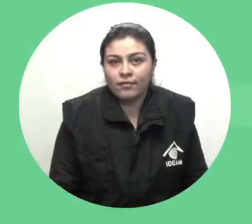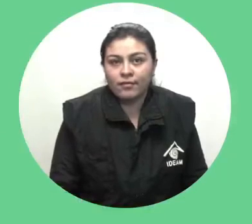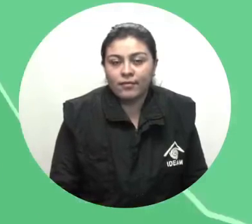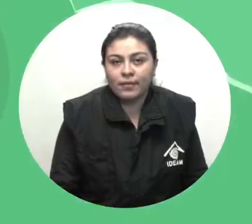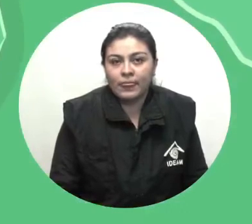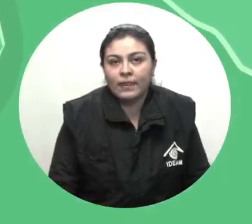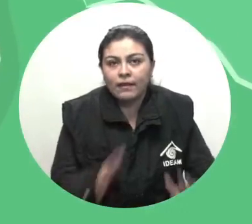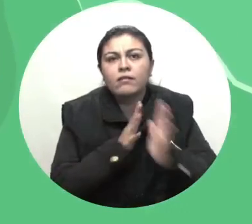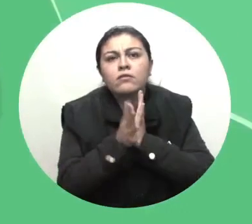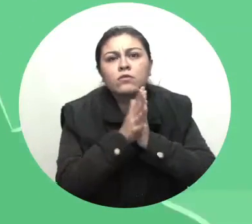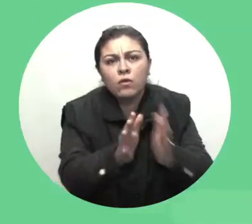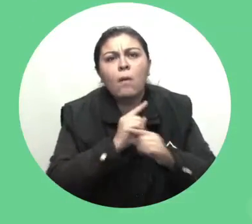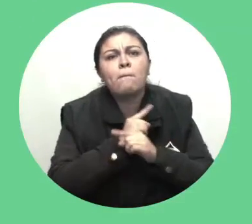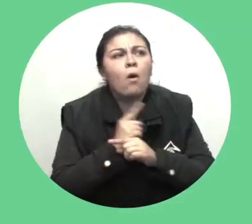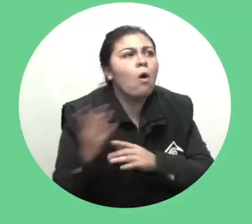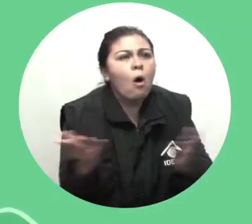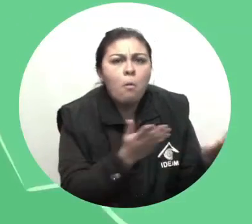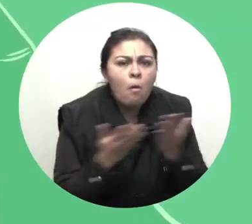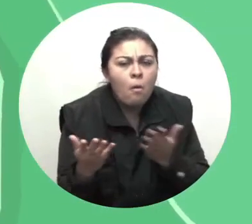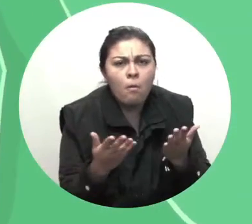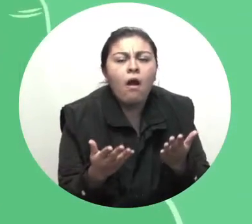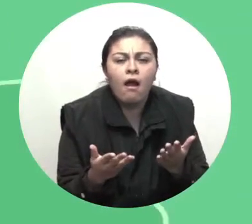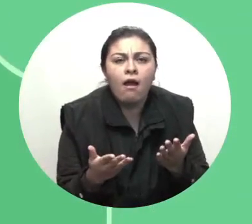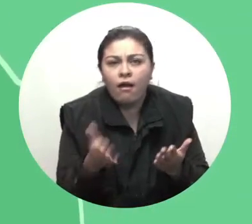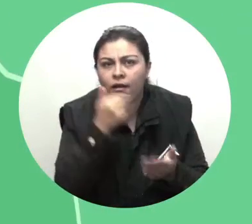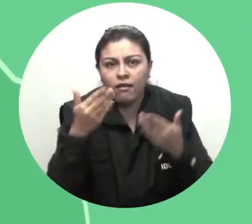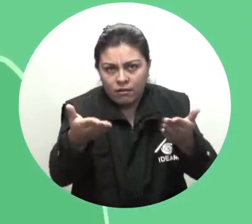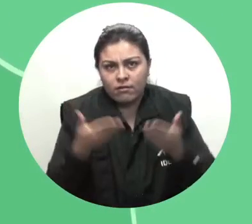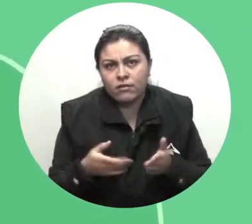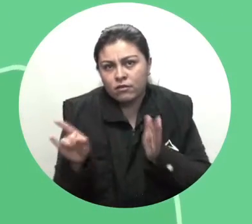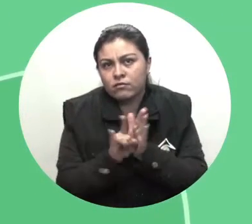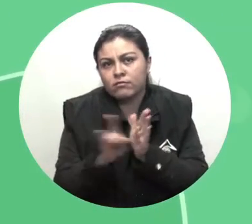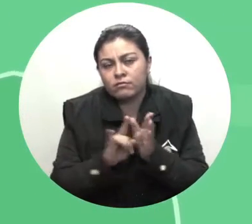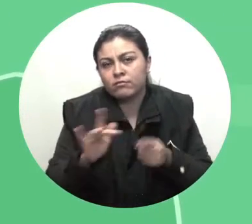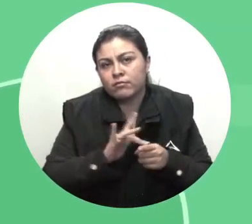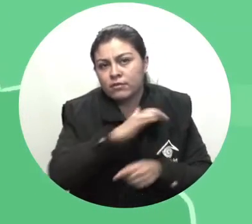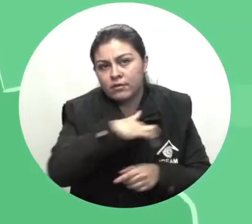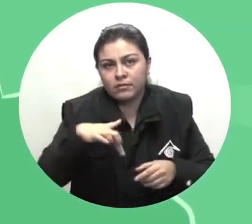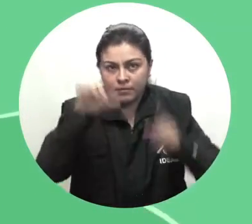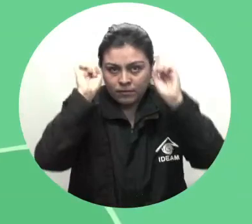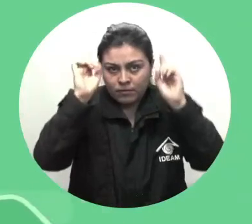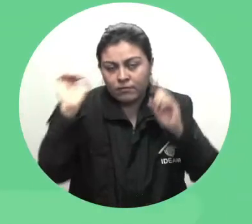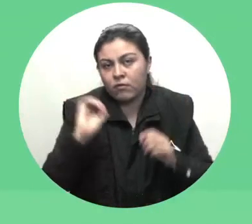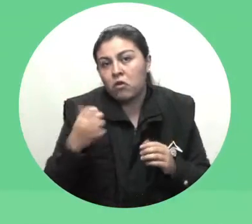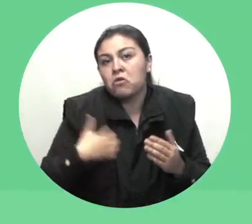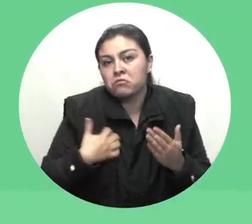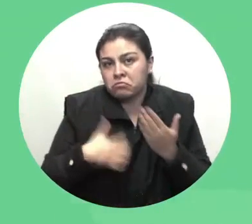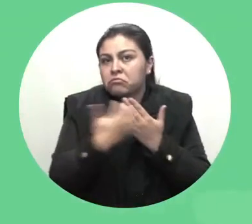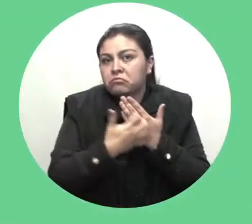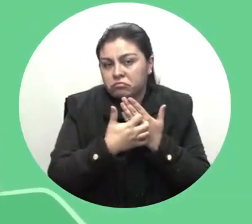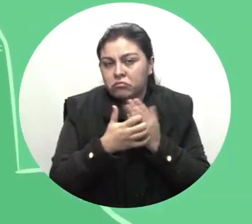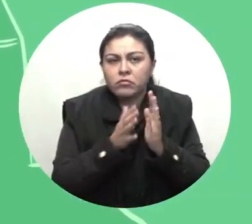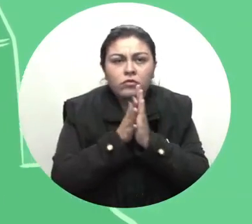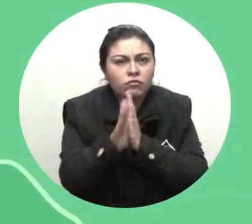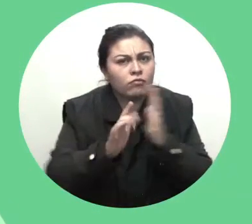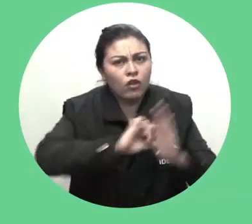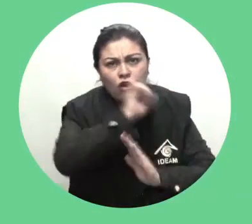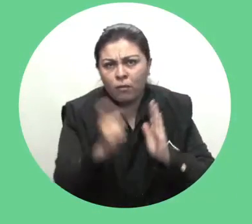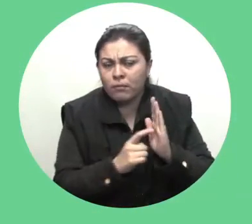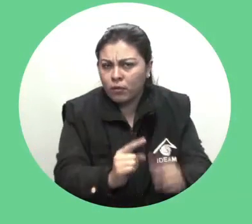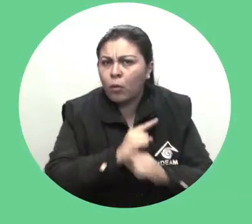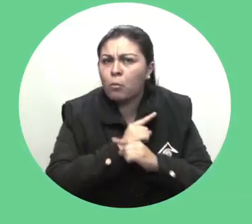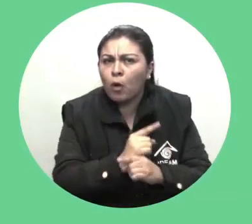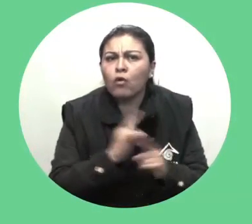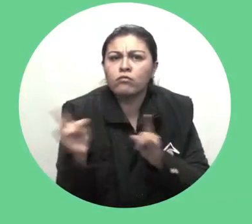Y para estar informado al instante descarga nuestra aplicación Mi Pronóstico desde Google Play o App Store Información en tiempo real,